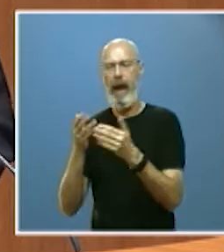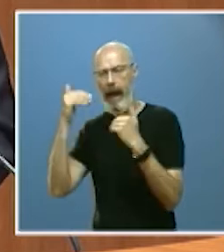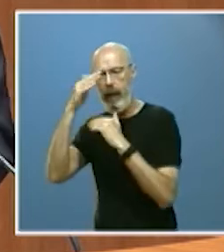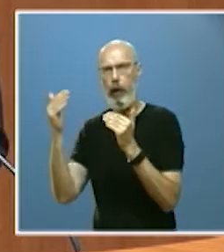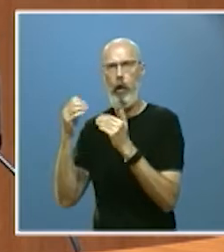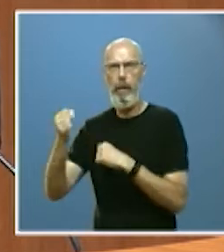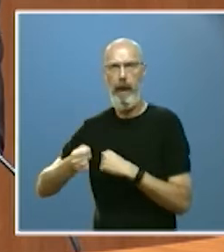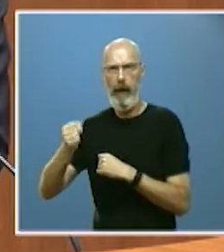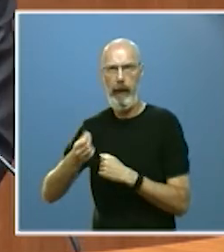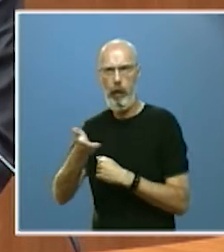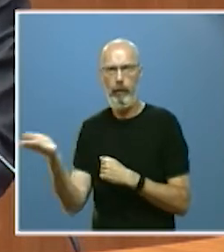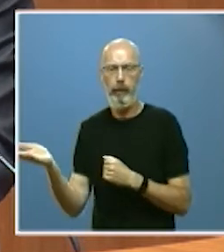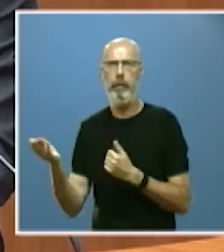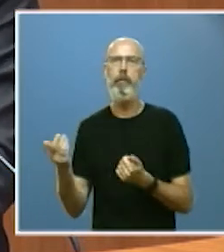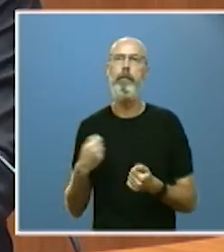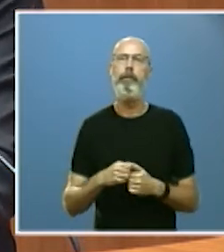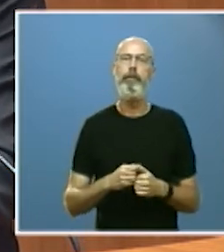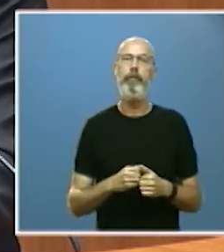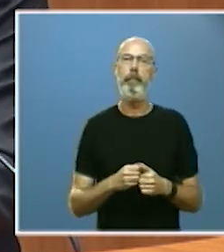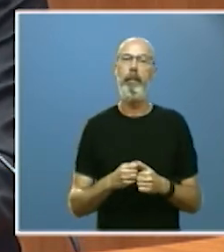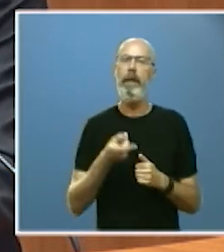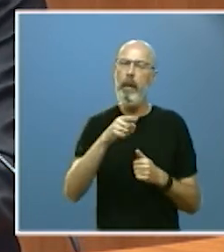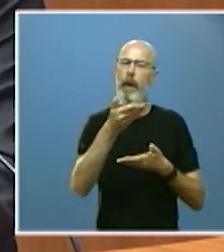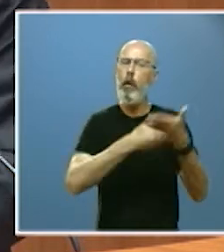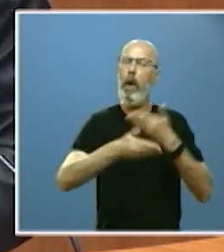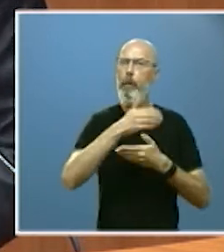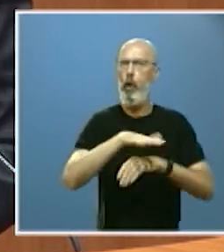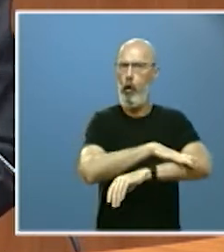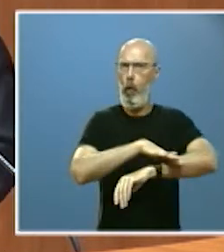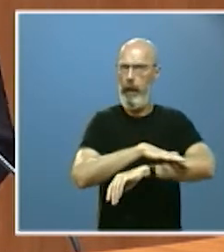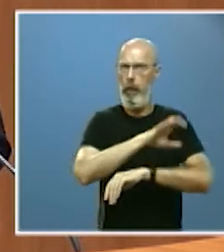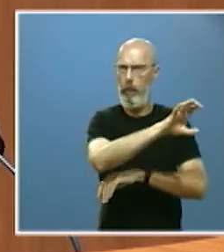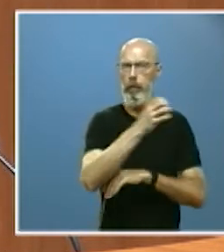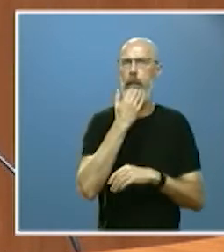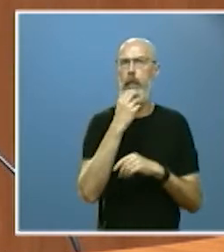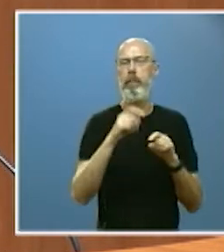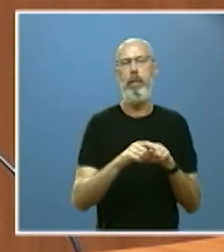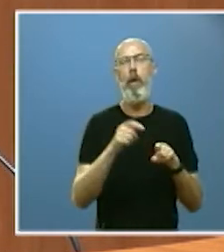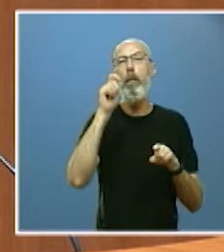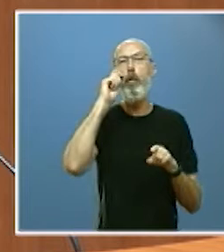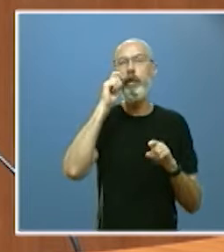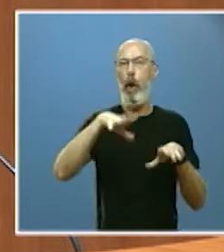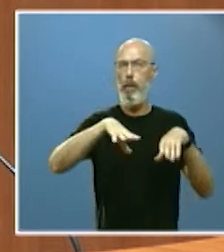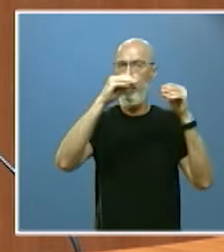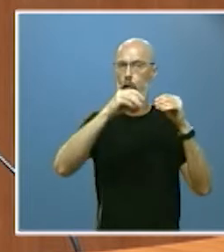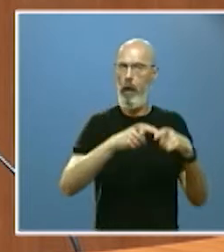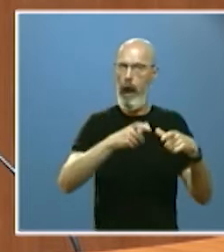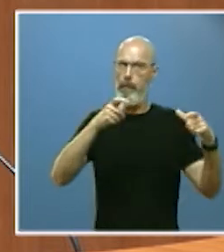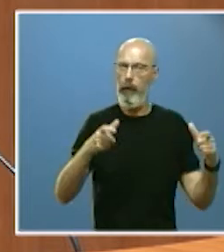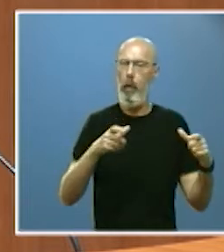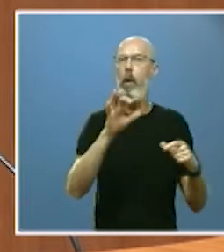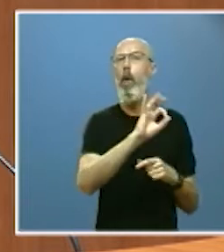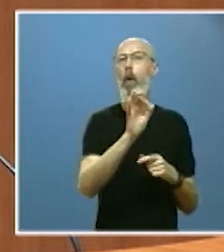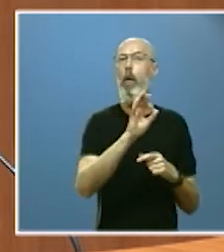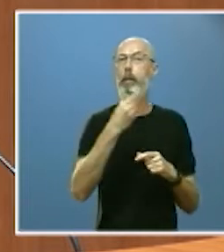asimismo resaltar algunas en colaboración con el Gobierno de la Nación como la ampliación del Museo de Burgos y la rehabilitación en esa